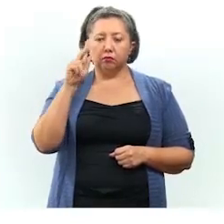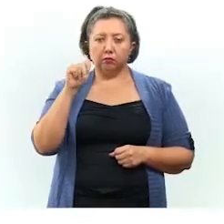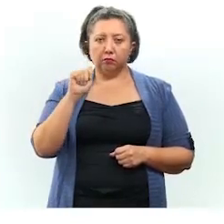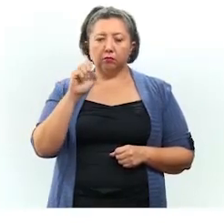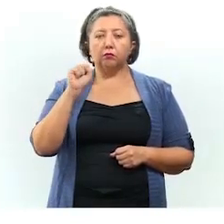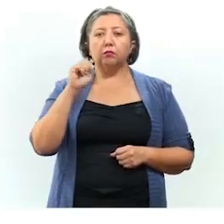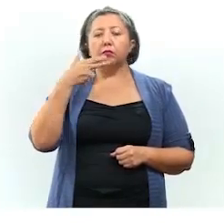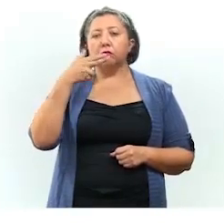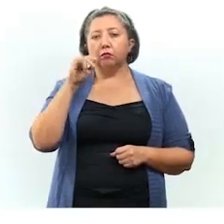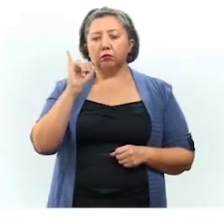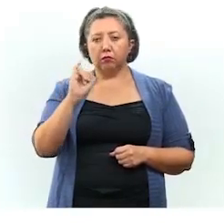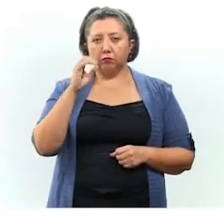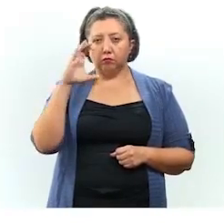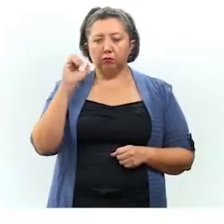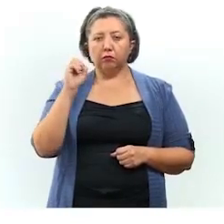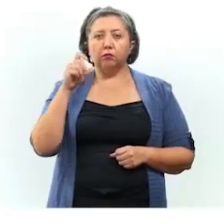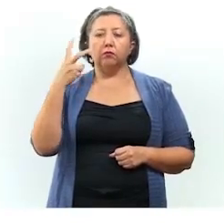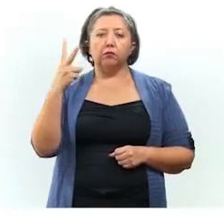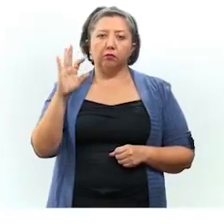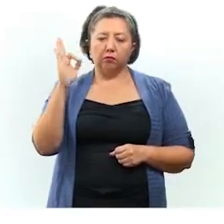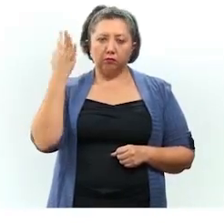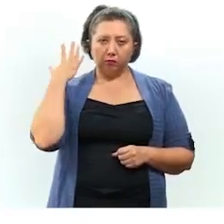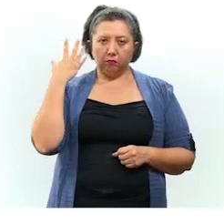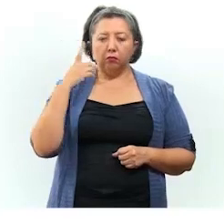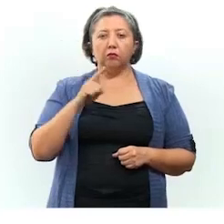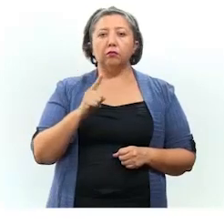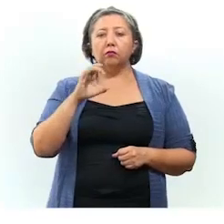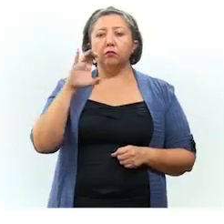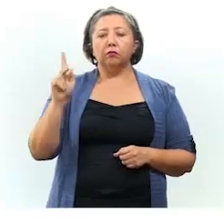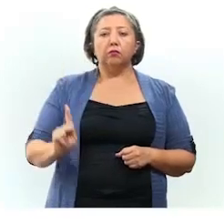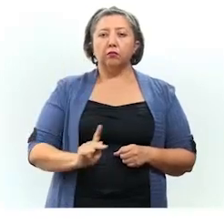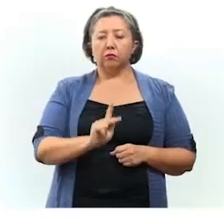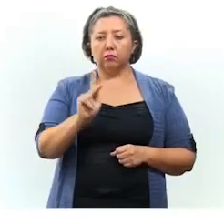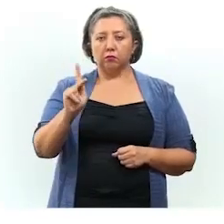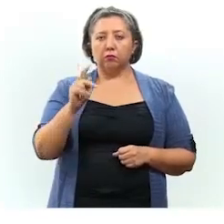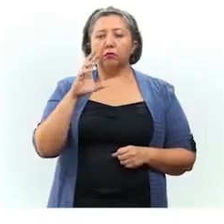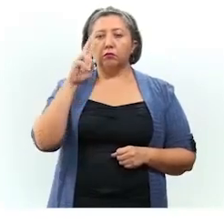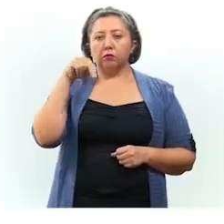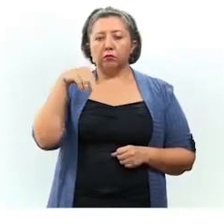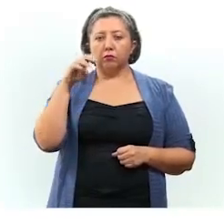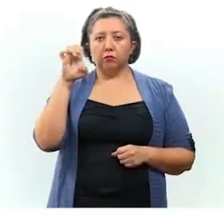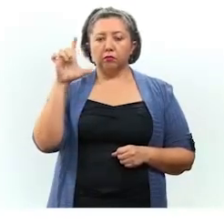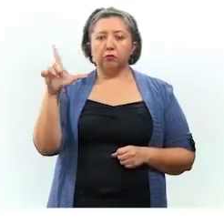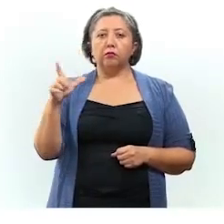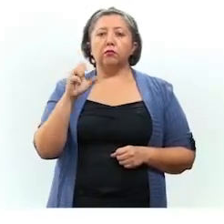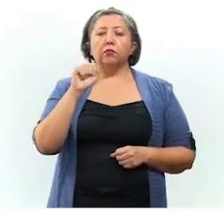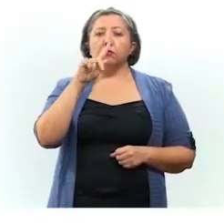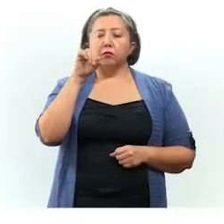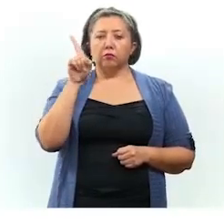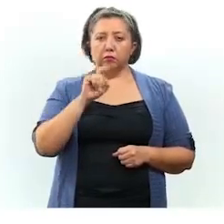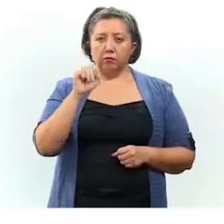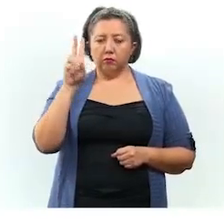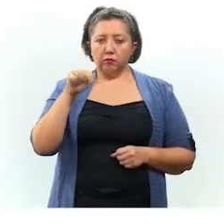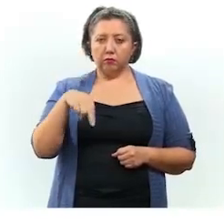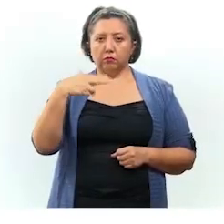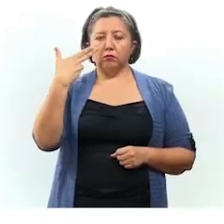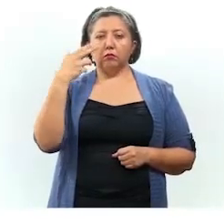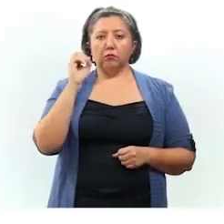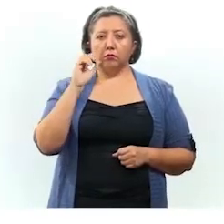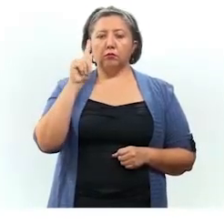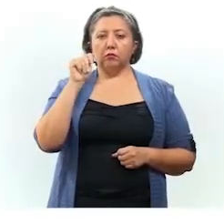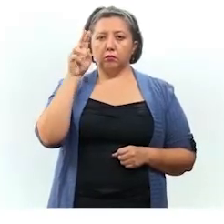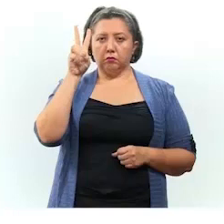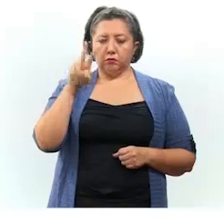y Mocochá, y dos foráneos, uno en Chipchulú Pueblo, Cuncunul, Silán González, Joktum,